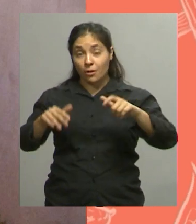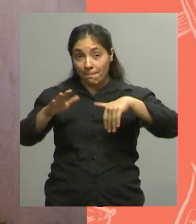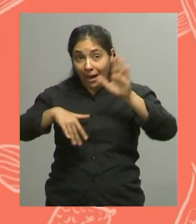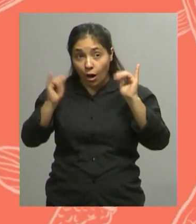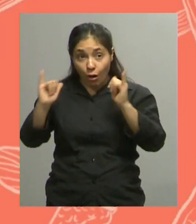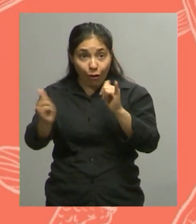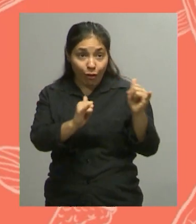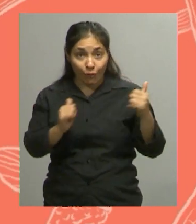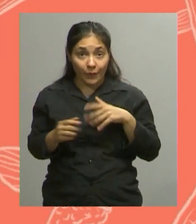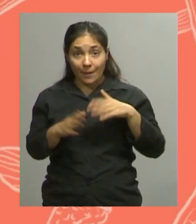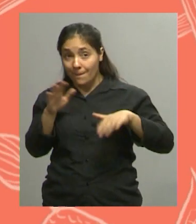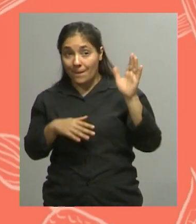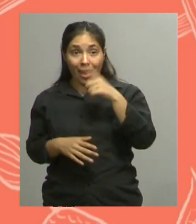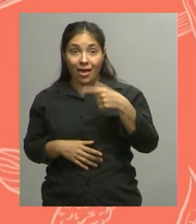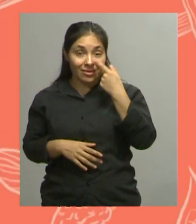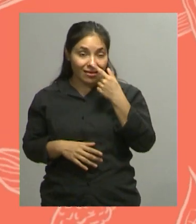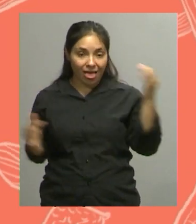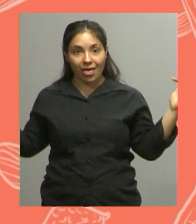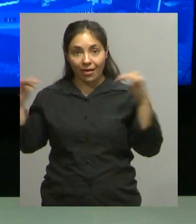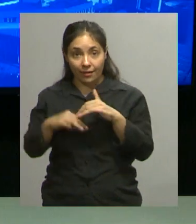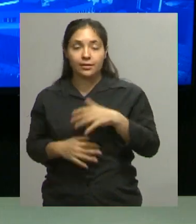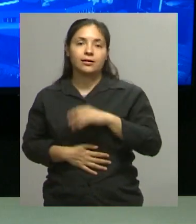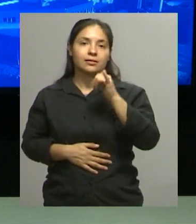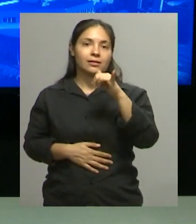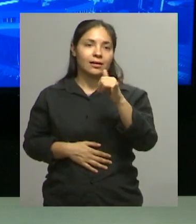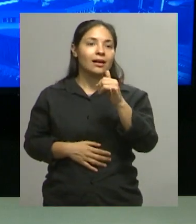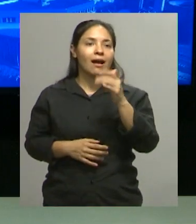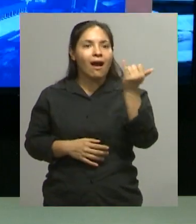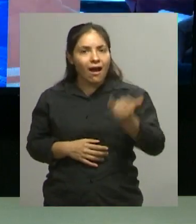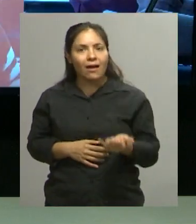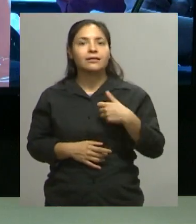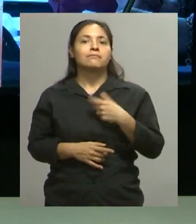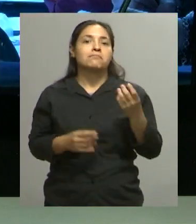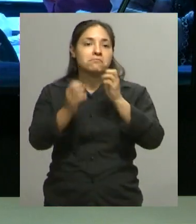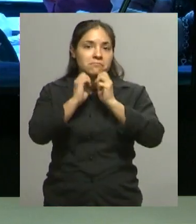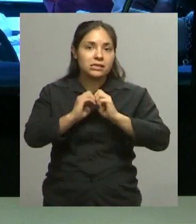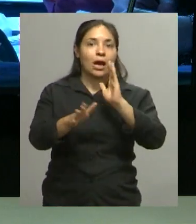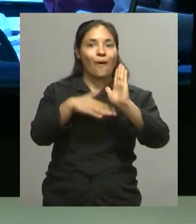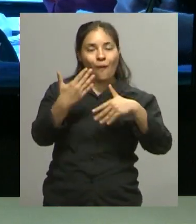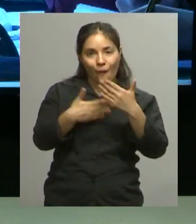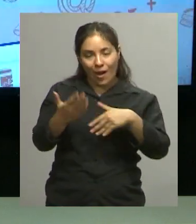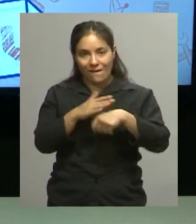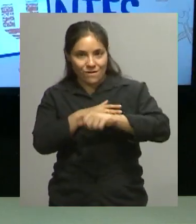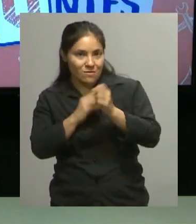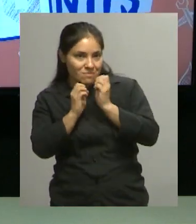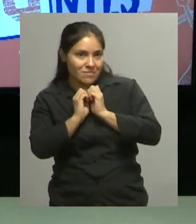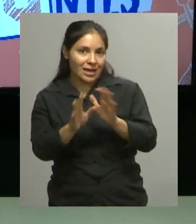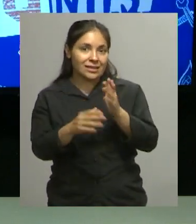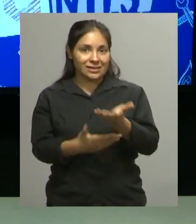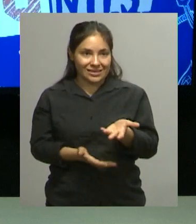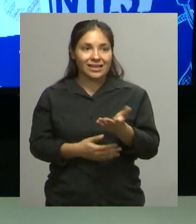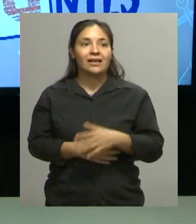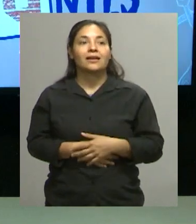nada porque son en definitiva los que Claro nosotros tenemos chicos más que nada que están empezando a jugar el fútbol No son chicos que